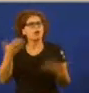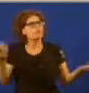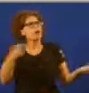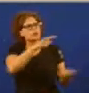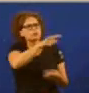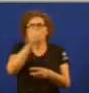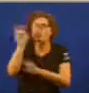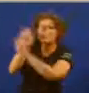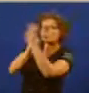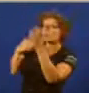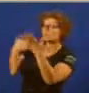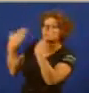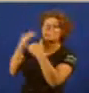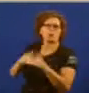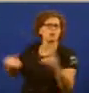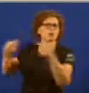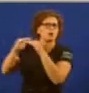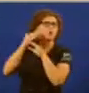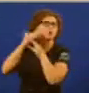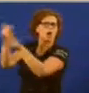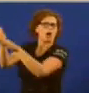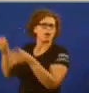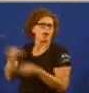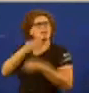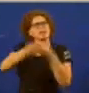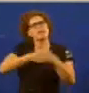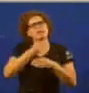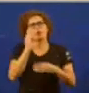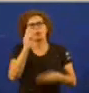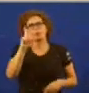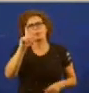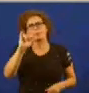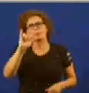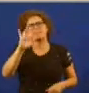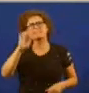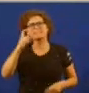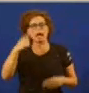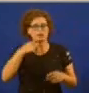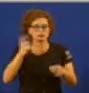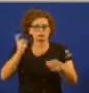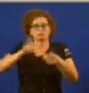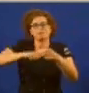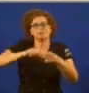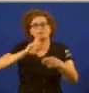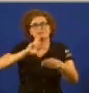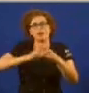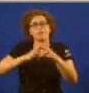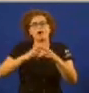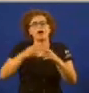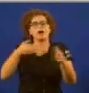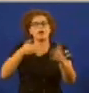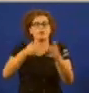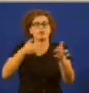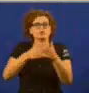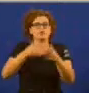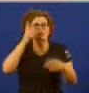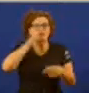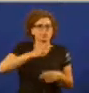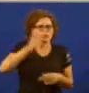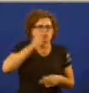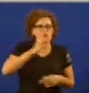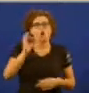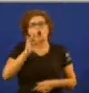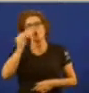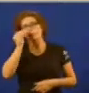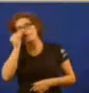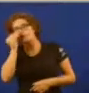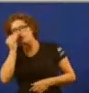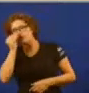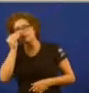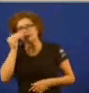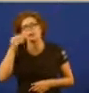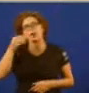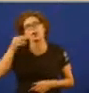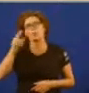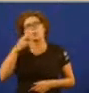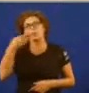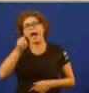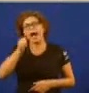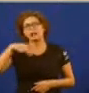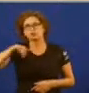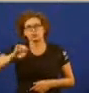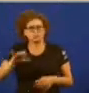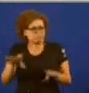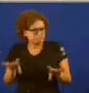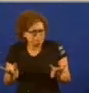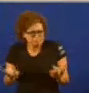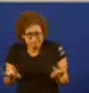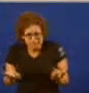igual para Galicia que fixo para conectar a prisán ao porto de vigo que alinean un fondo de venta de baño nada e fin as